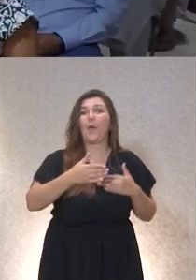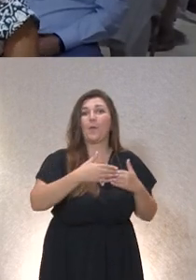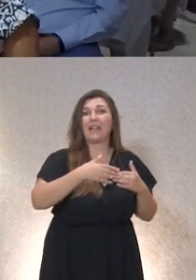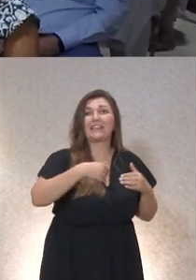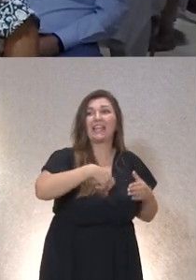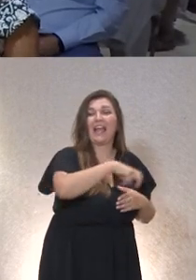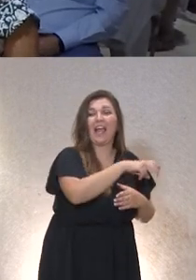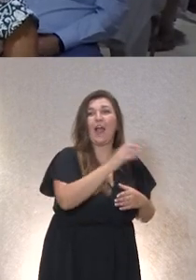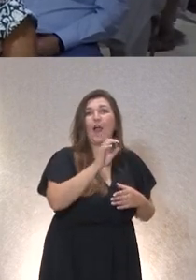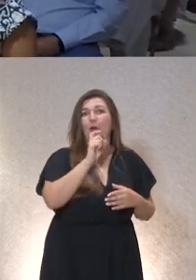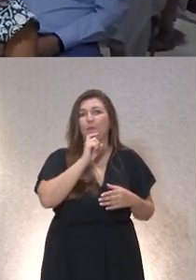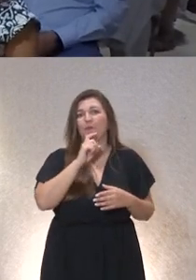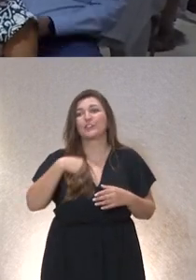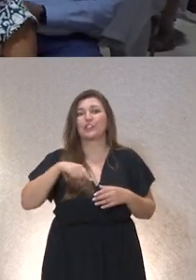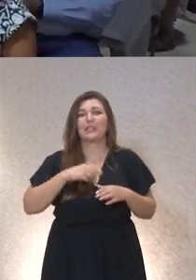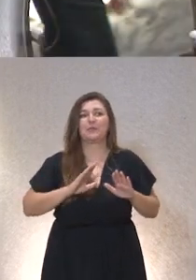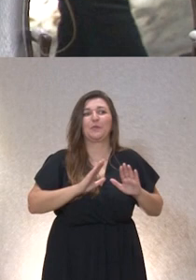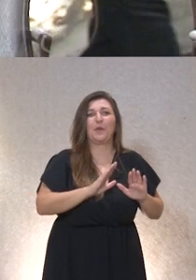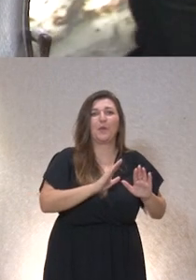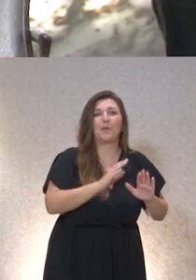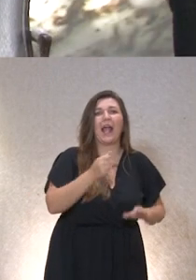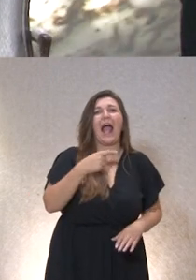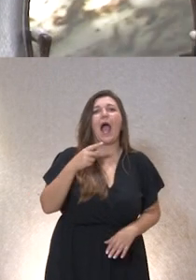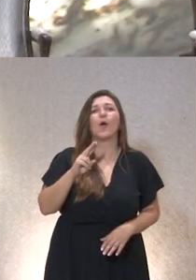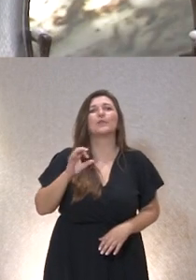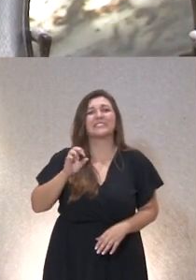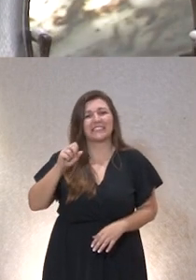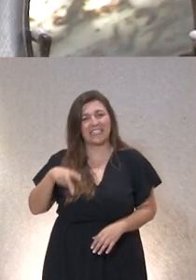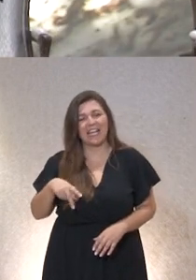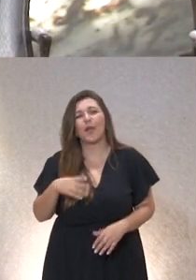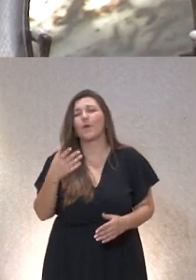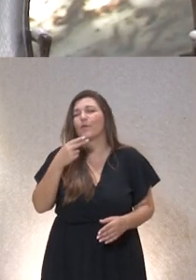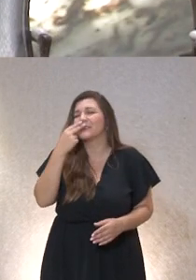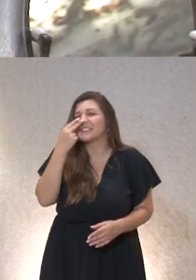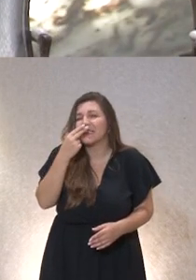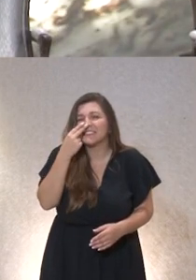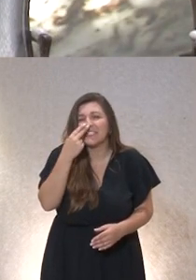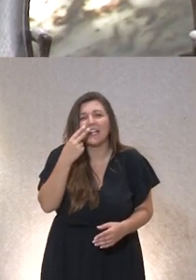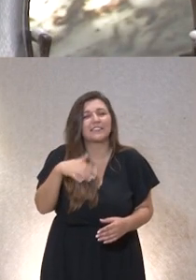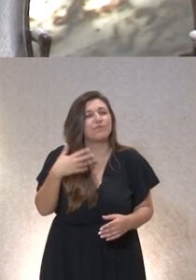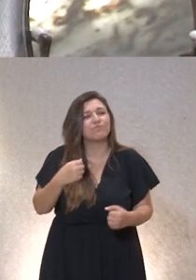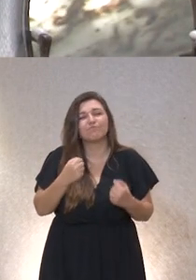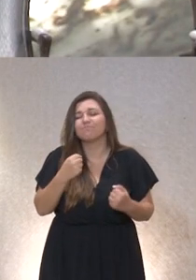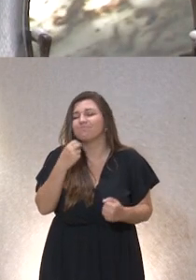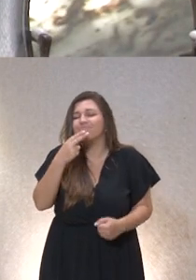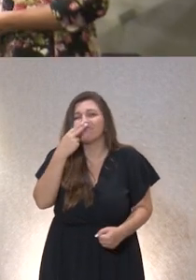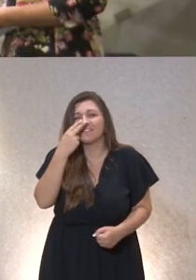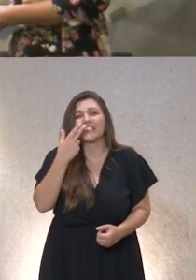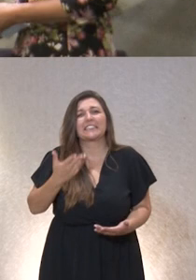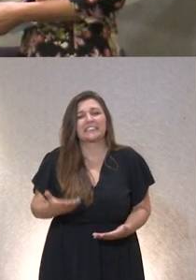venimos aquí empujando Agustín la verdad es que estaba tan interesante tan tan interesante ¿no?